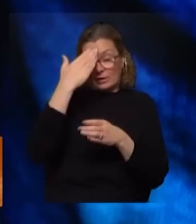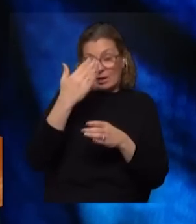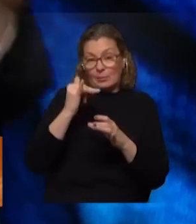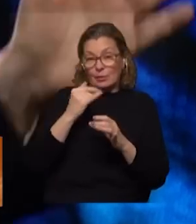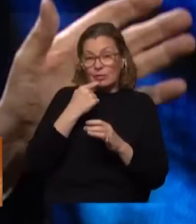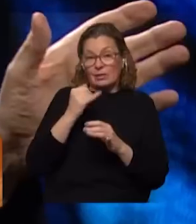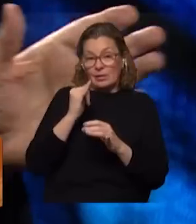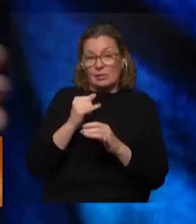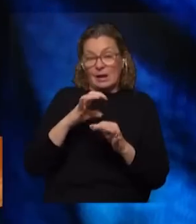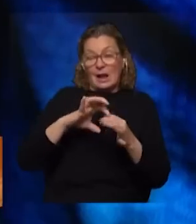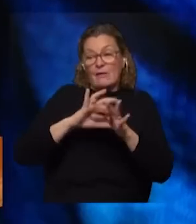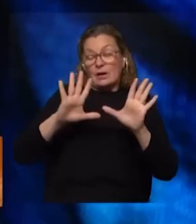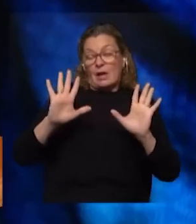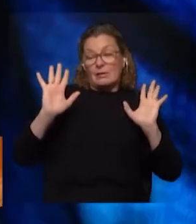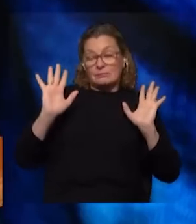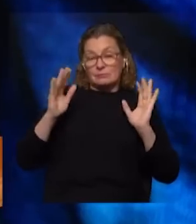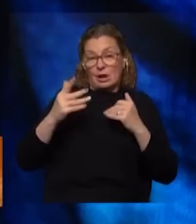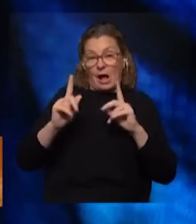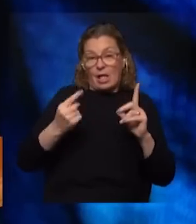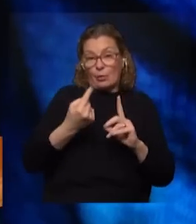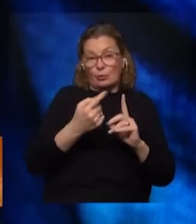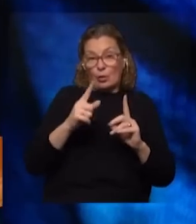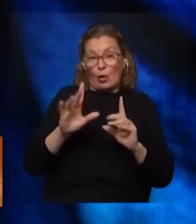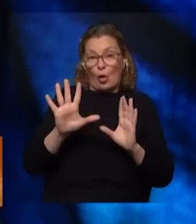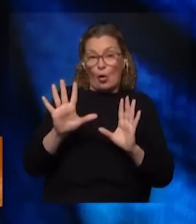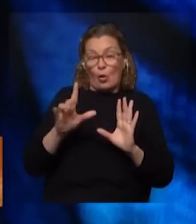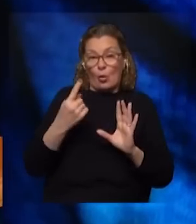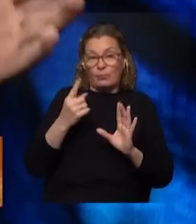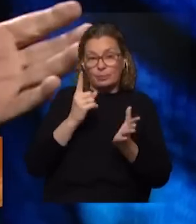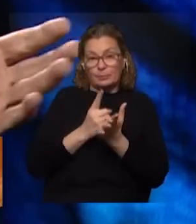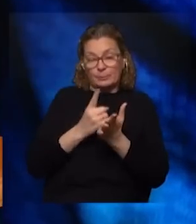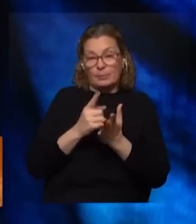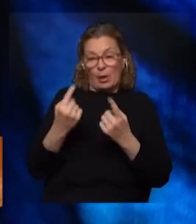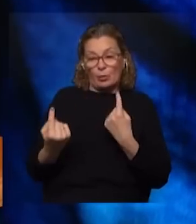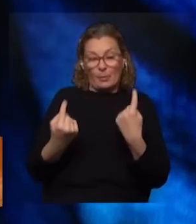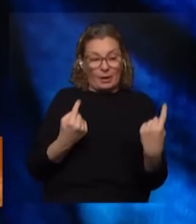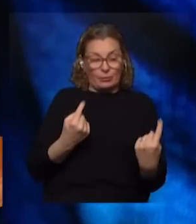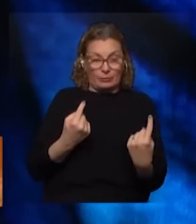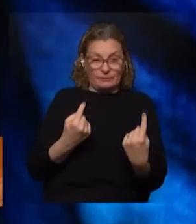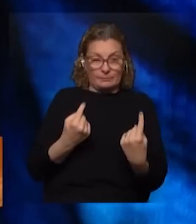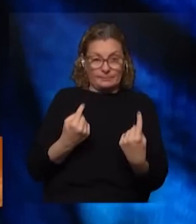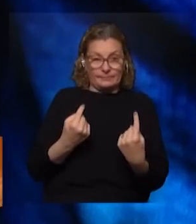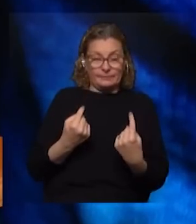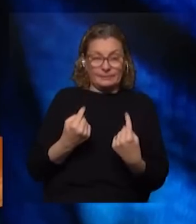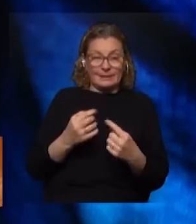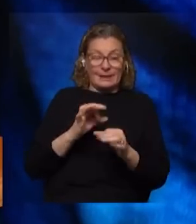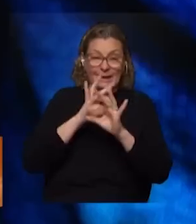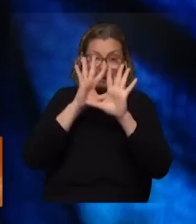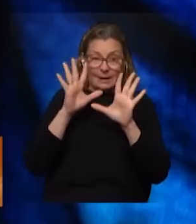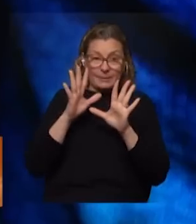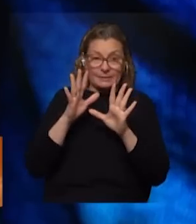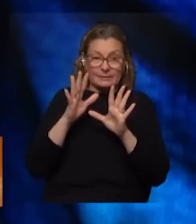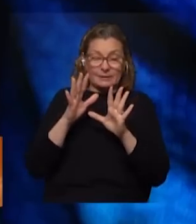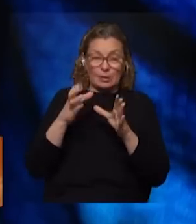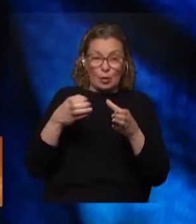libertad de acción o toma una decisión para un lado o para el otro claramente aparece